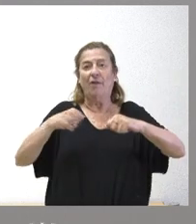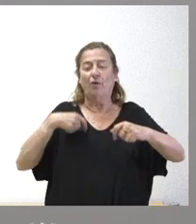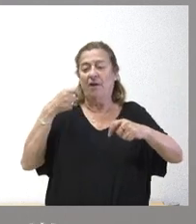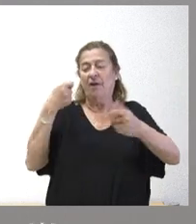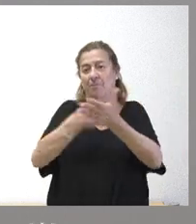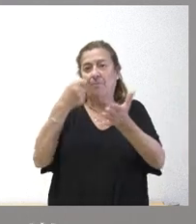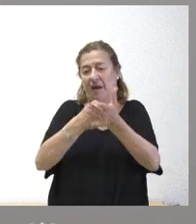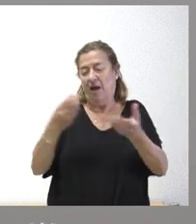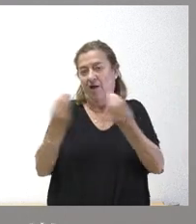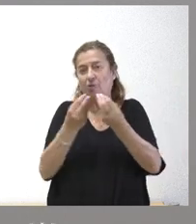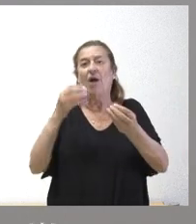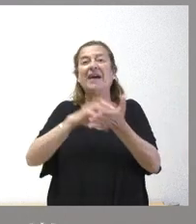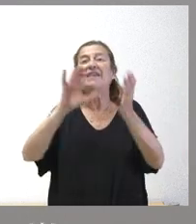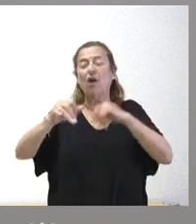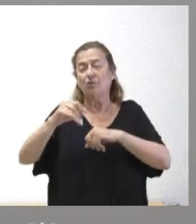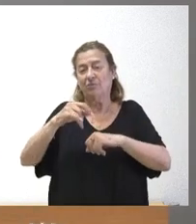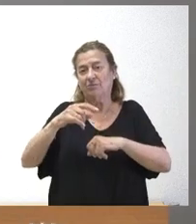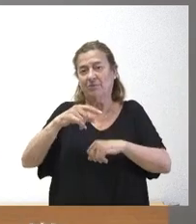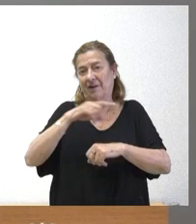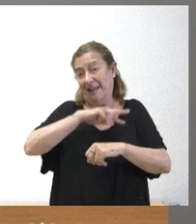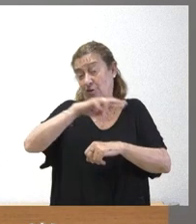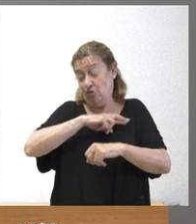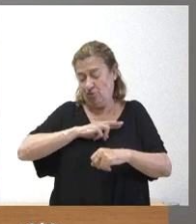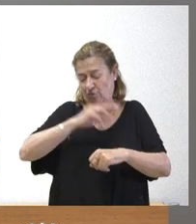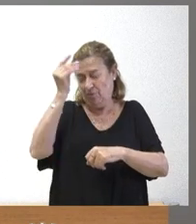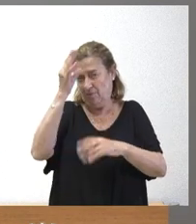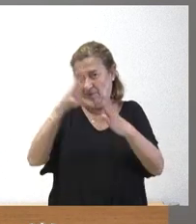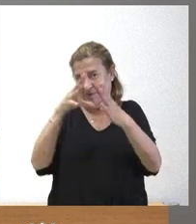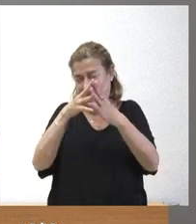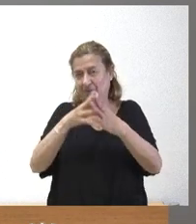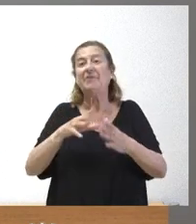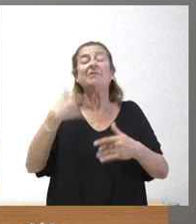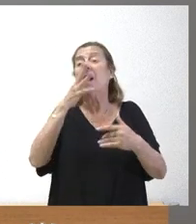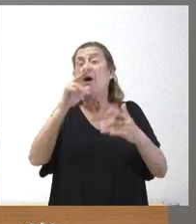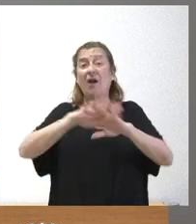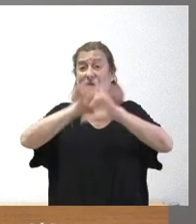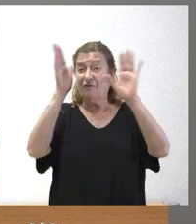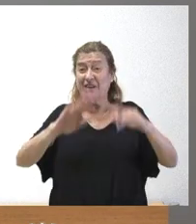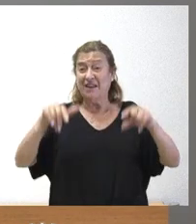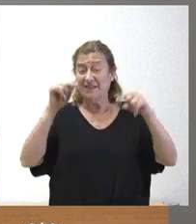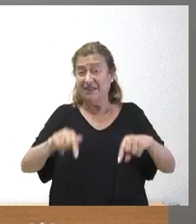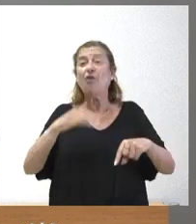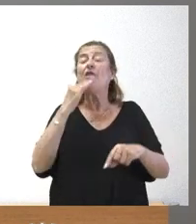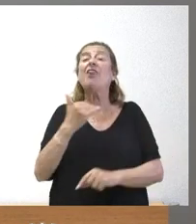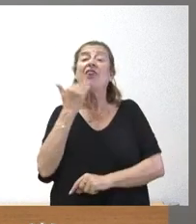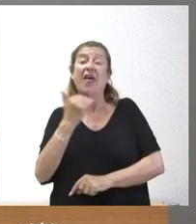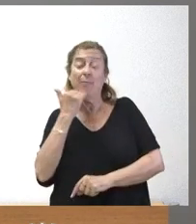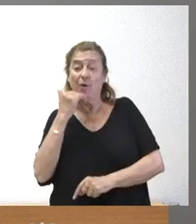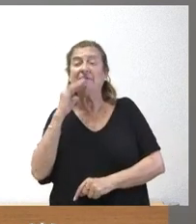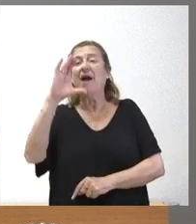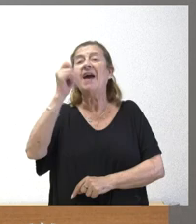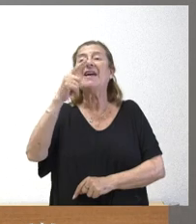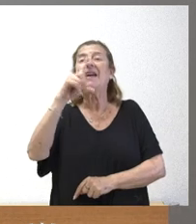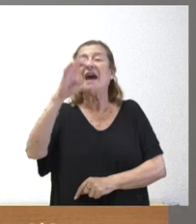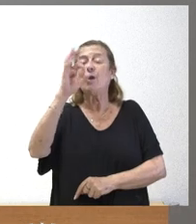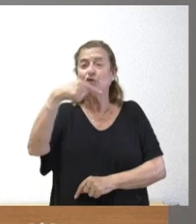diócesis de Castilla y León Pues vamos a finalizar este capítulo en Zamora con Carlos Gil de La Opinión